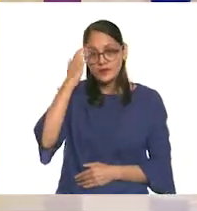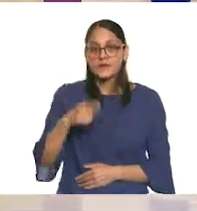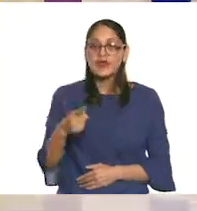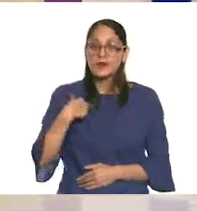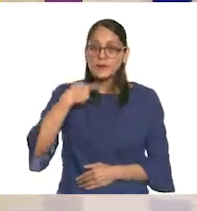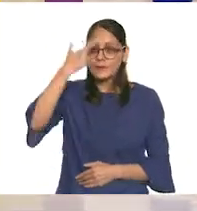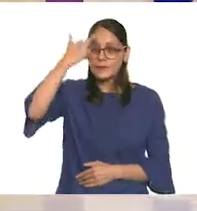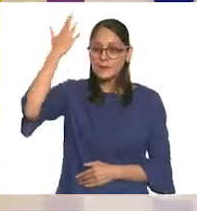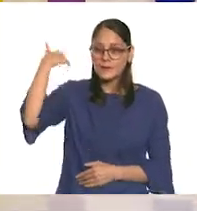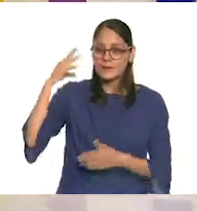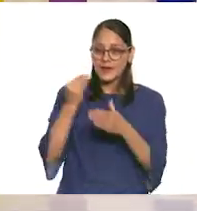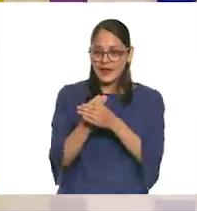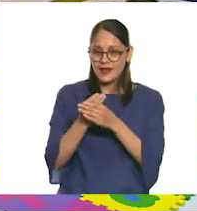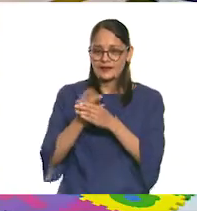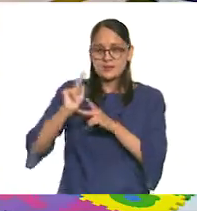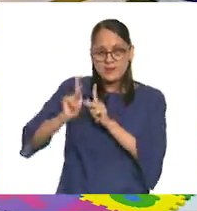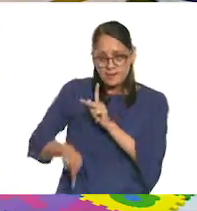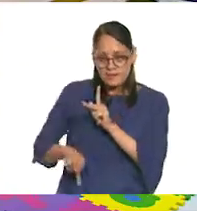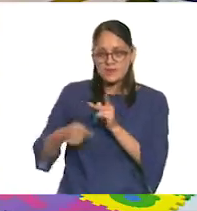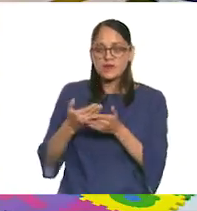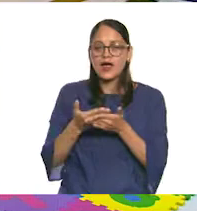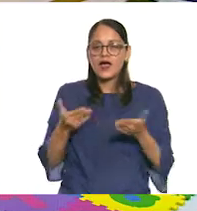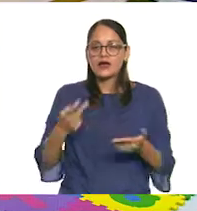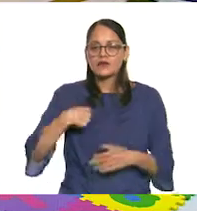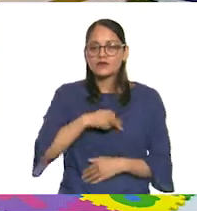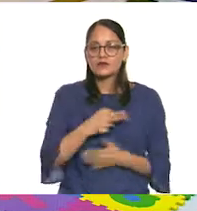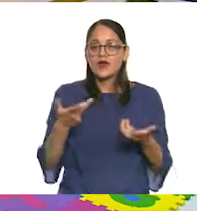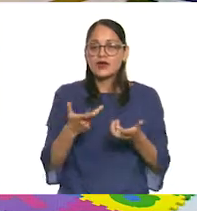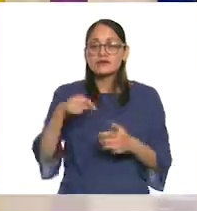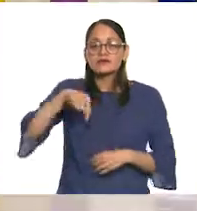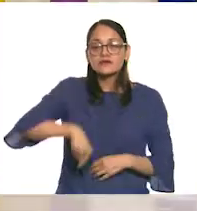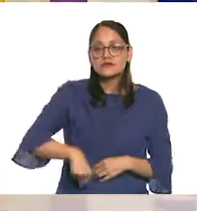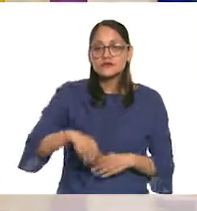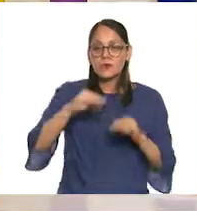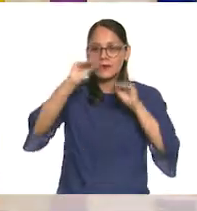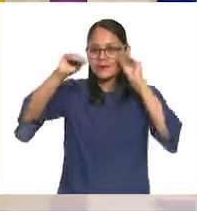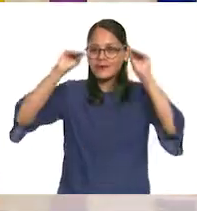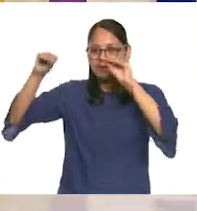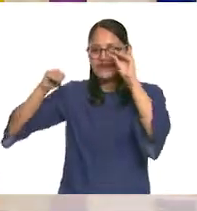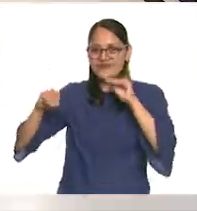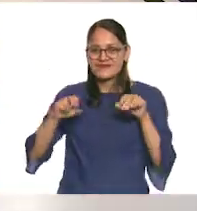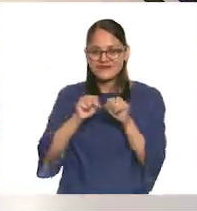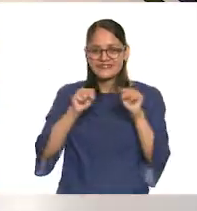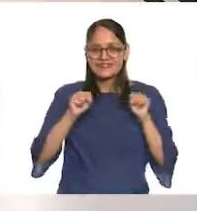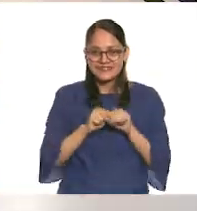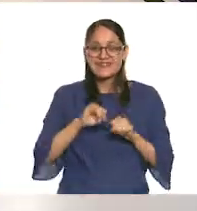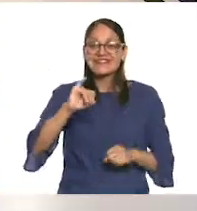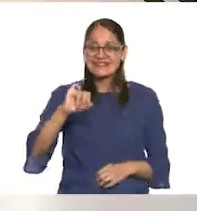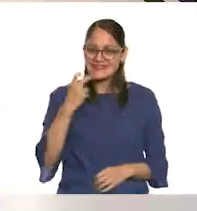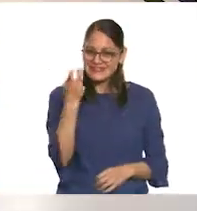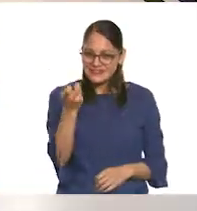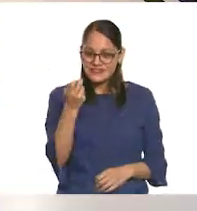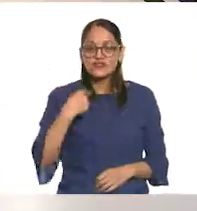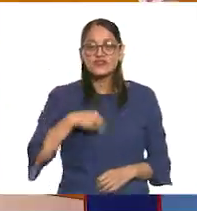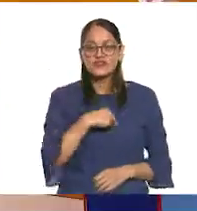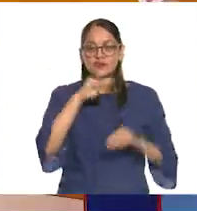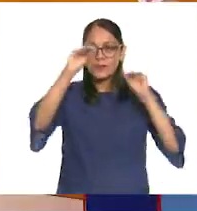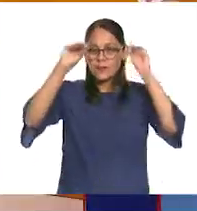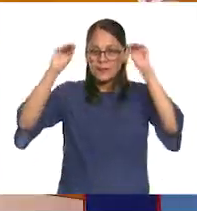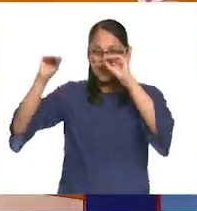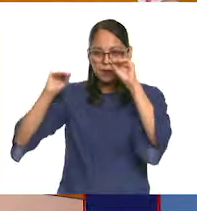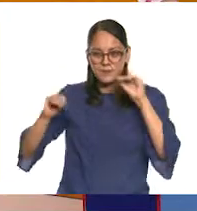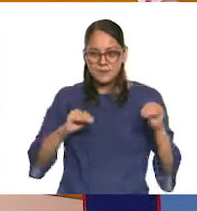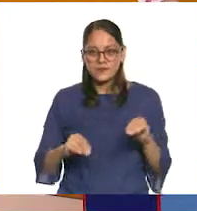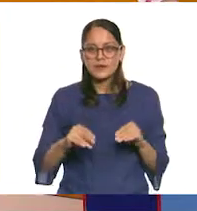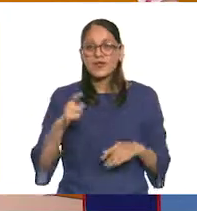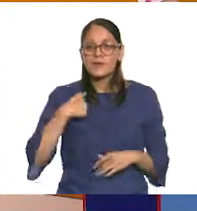clase pasada quedamos en algo. Vamos a hacer una instalación aquí en nuestro salón de clases. Exactamente. Vamos a hacer una instalación aquí en el